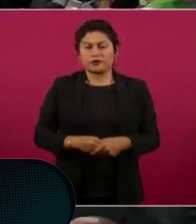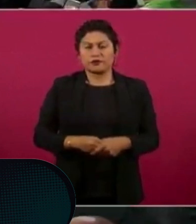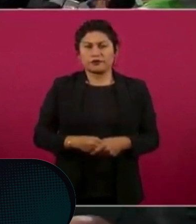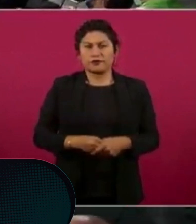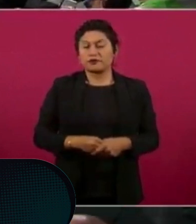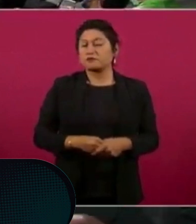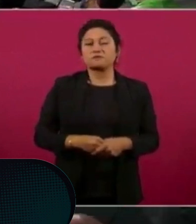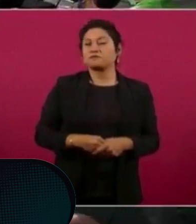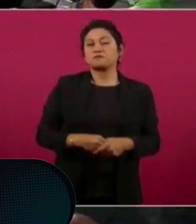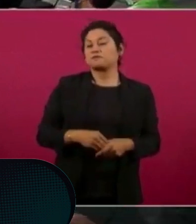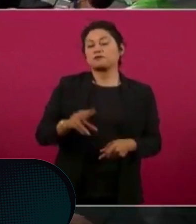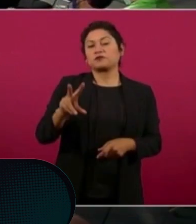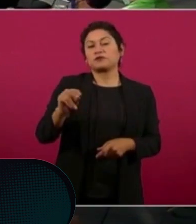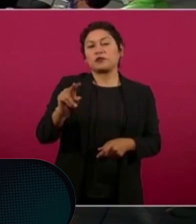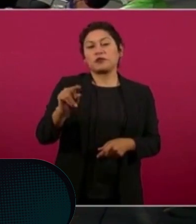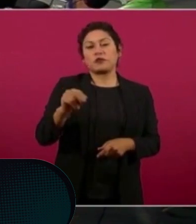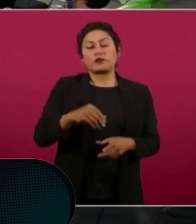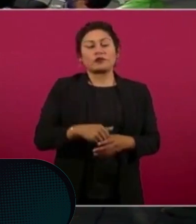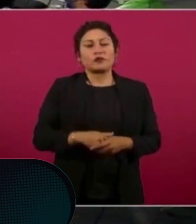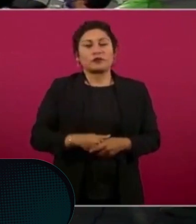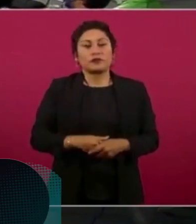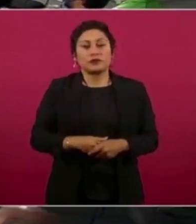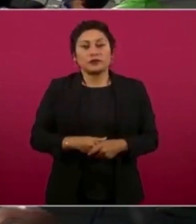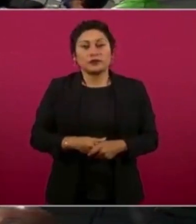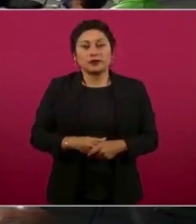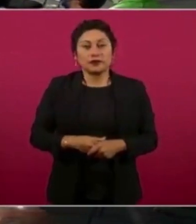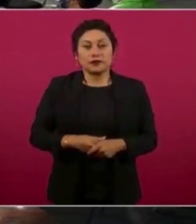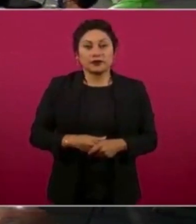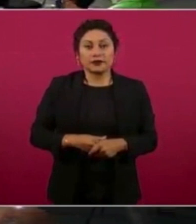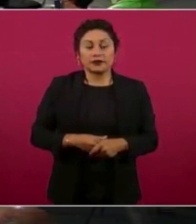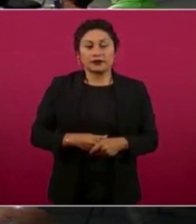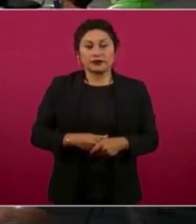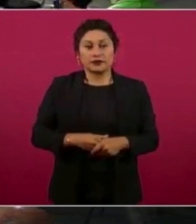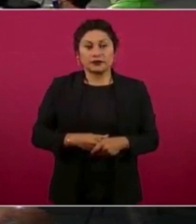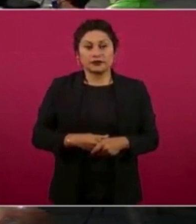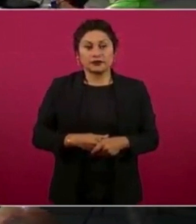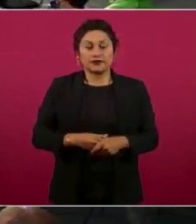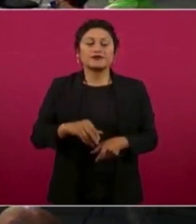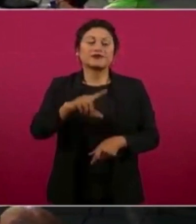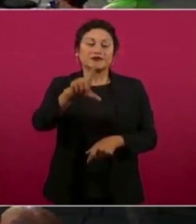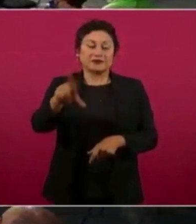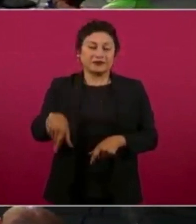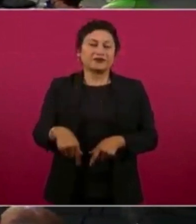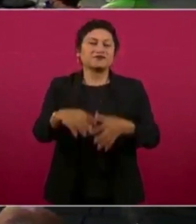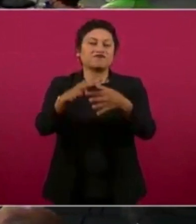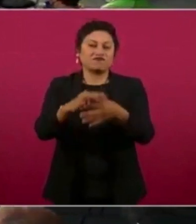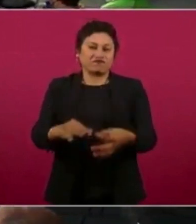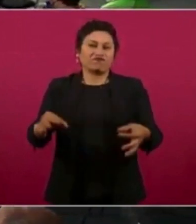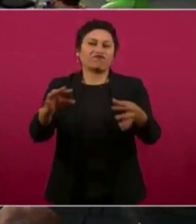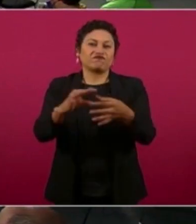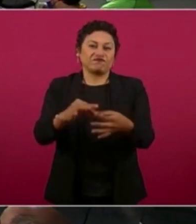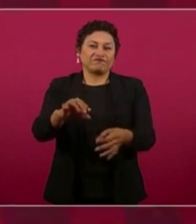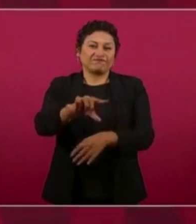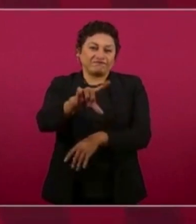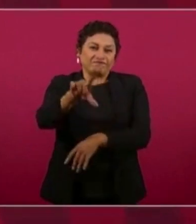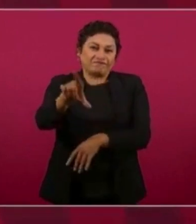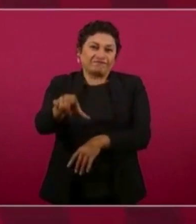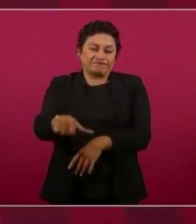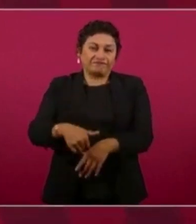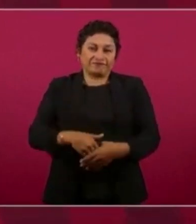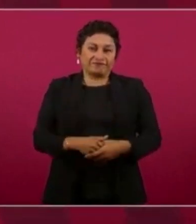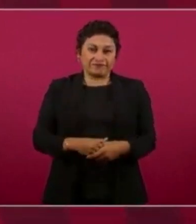No, no, no, pero ya les van a explicar por qué se